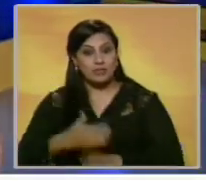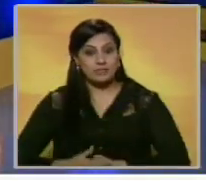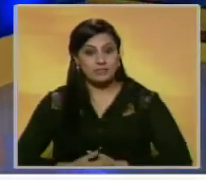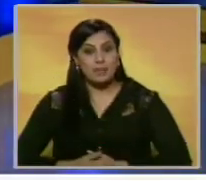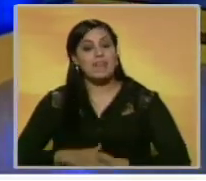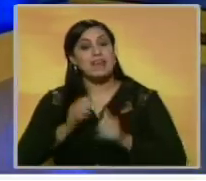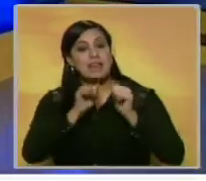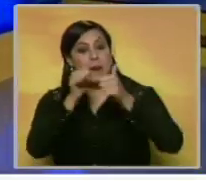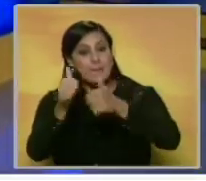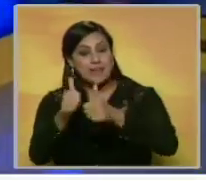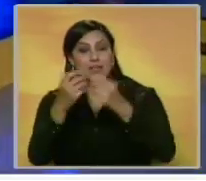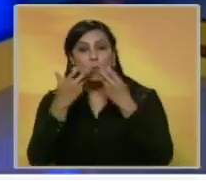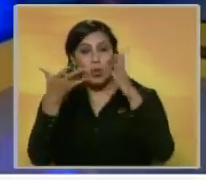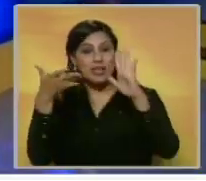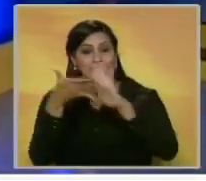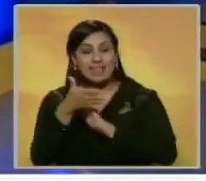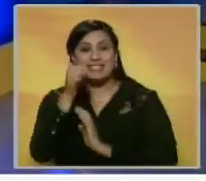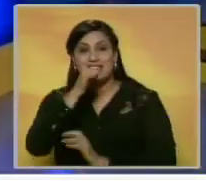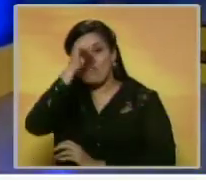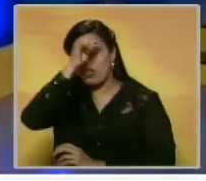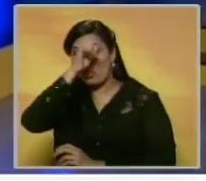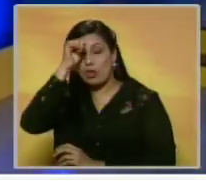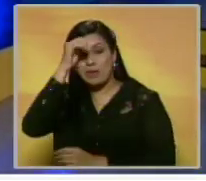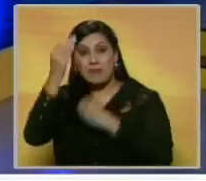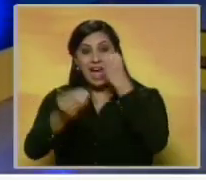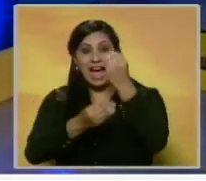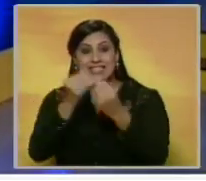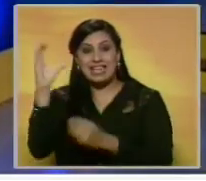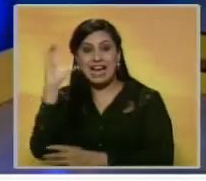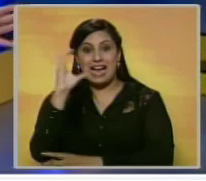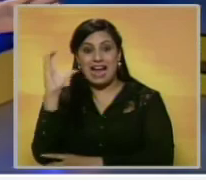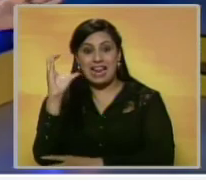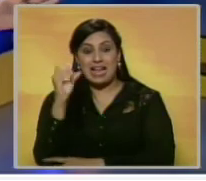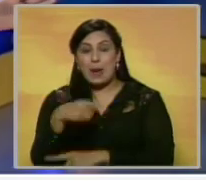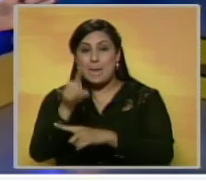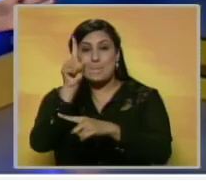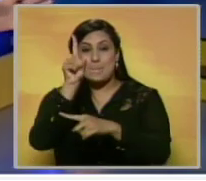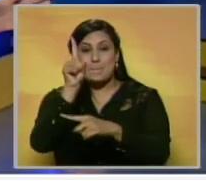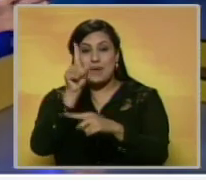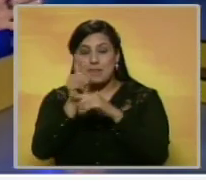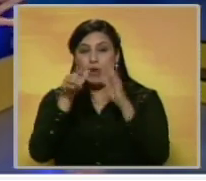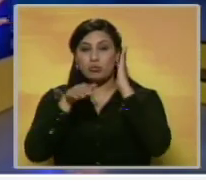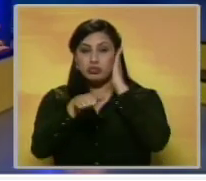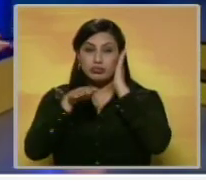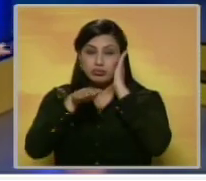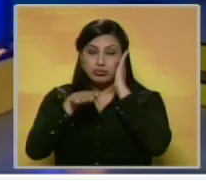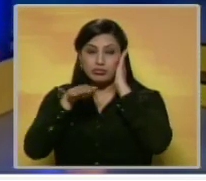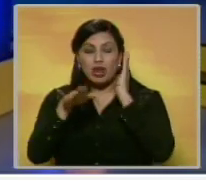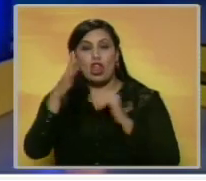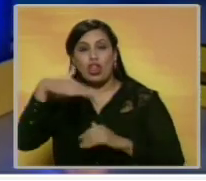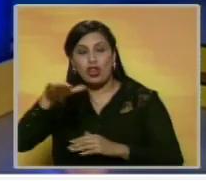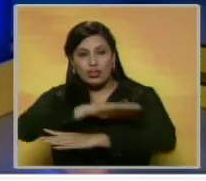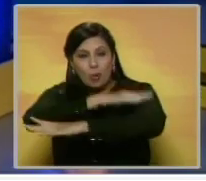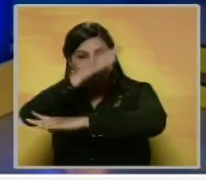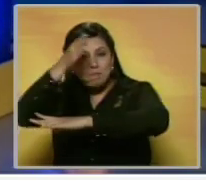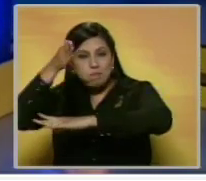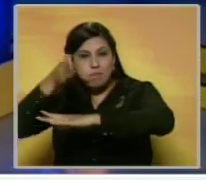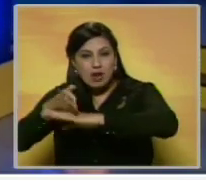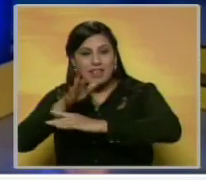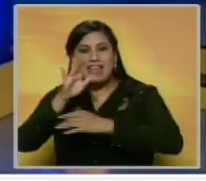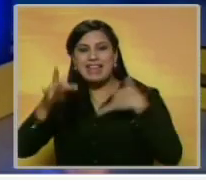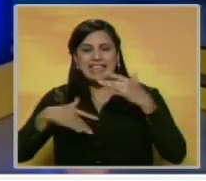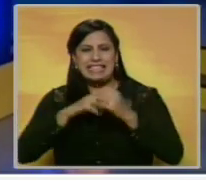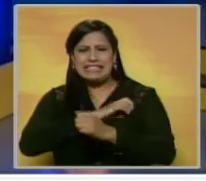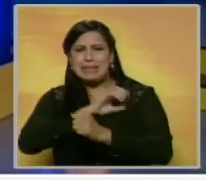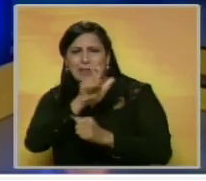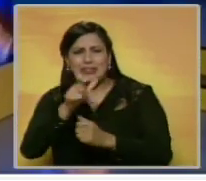Estrellas. Y comenzamos contándoles que este fin de semana se llevó a cabo en Caracas, el primer Blackout Party en el Poliedro, un evento lleno